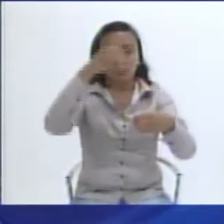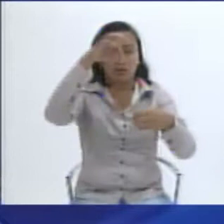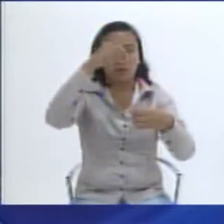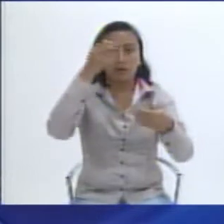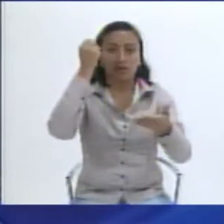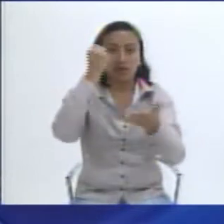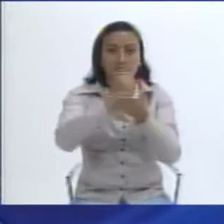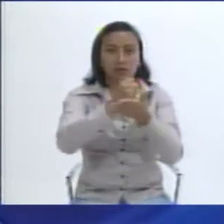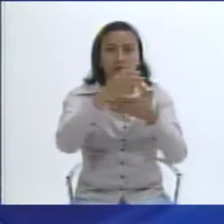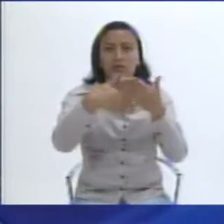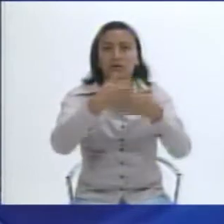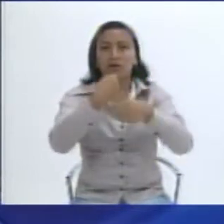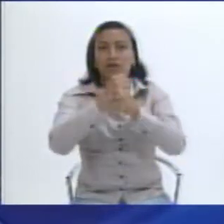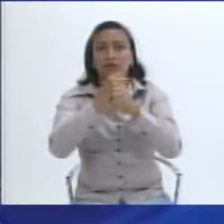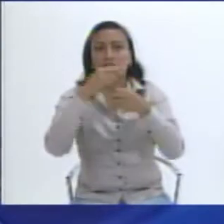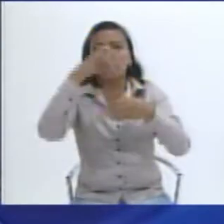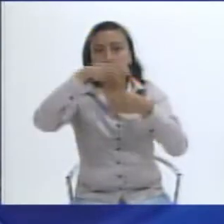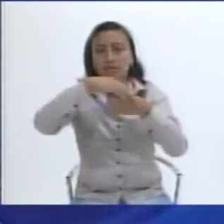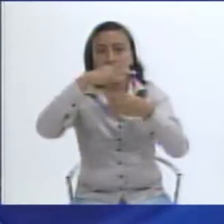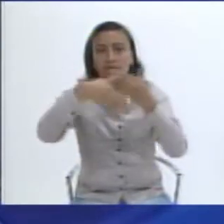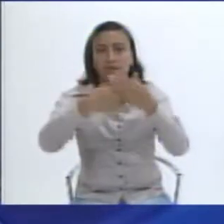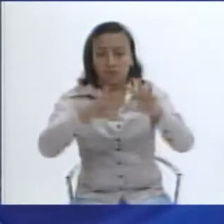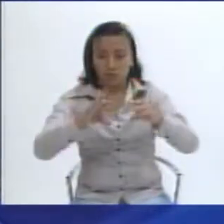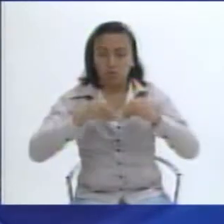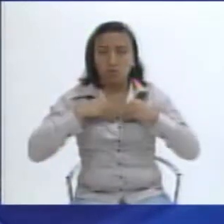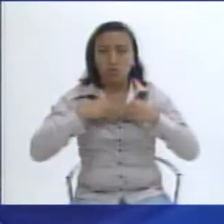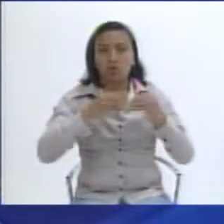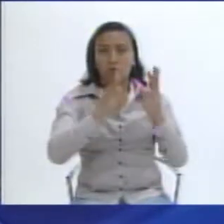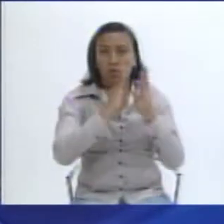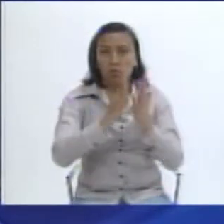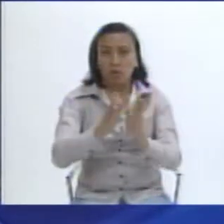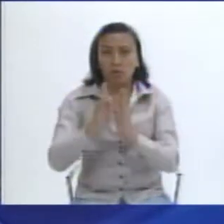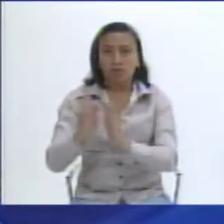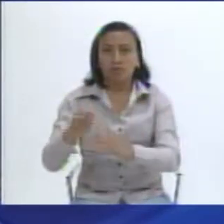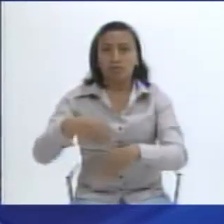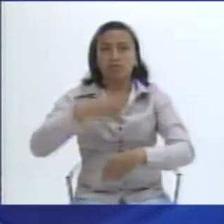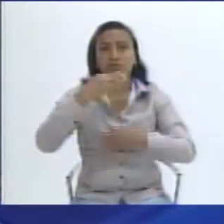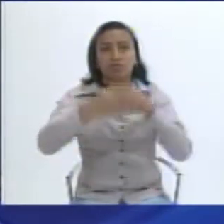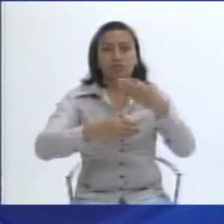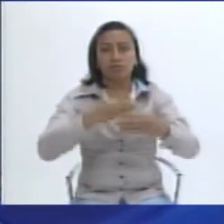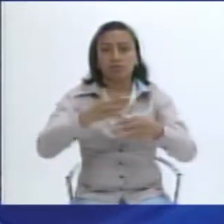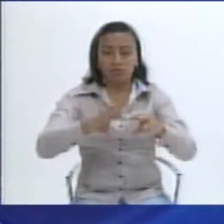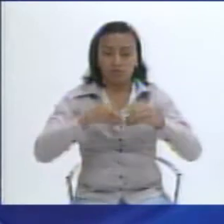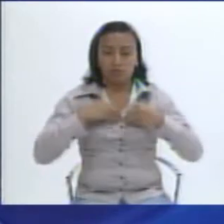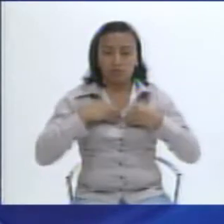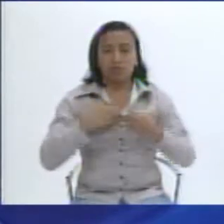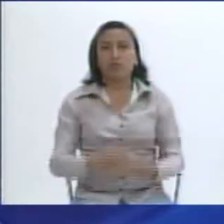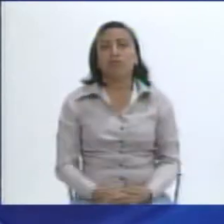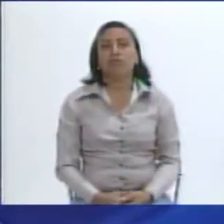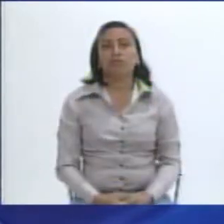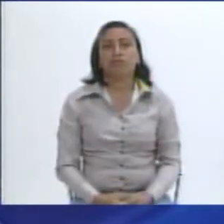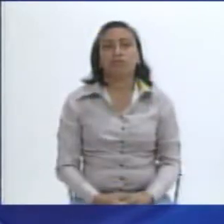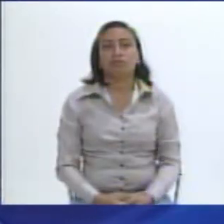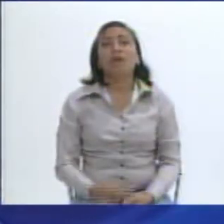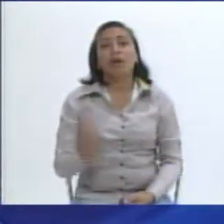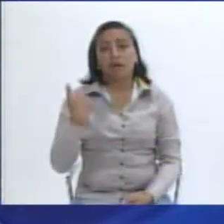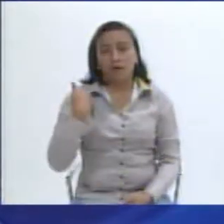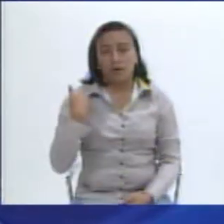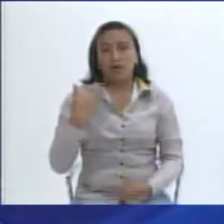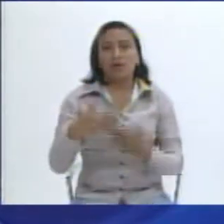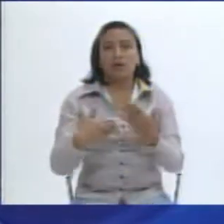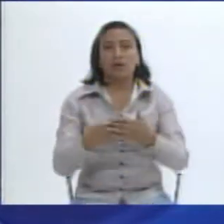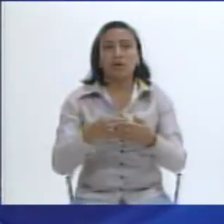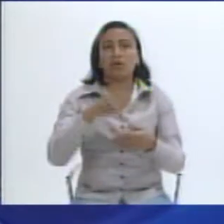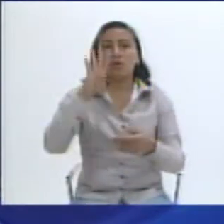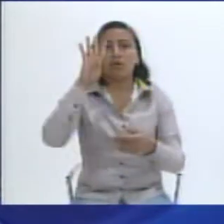Consejo Nacional Electoral, se la va cumpliendo, yo diría que en forma aceptable. Tenemos cuatro ejes, el